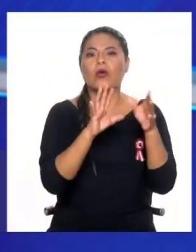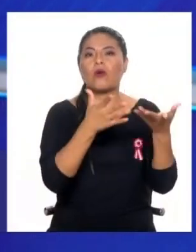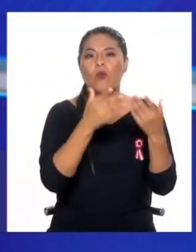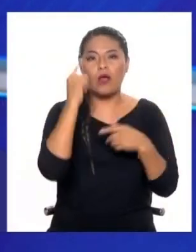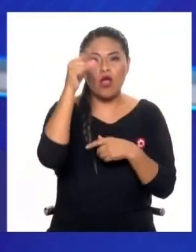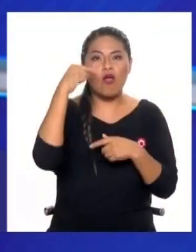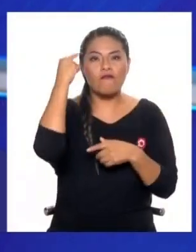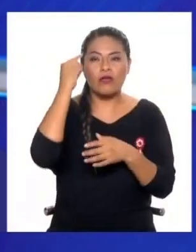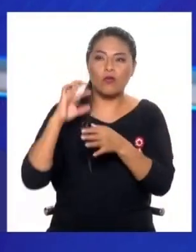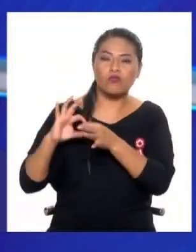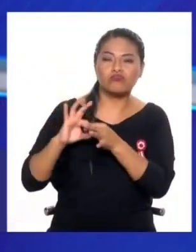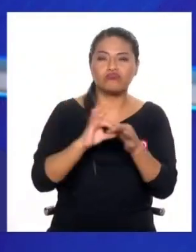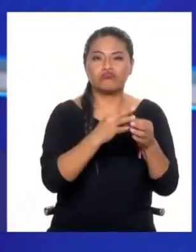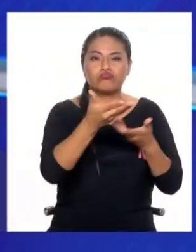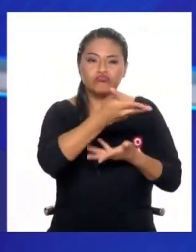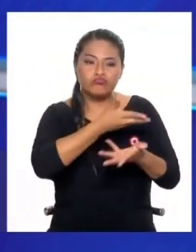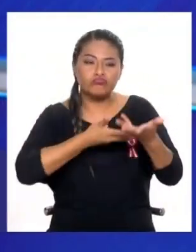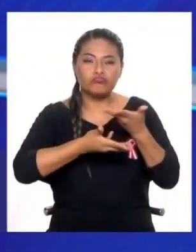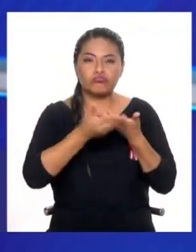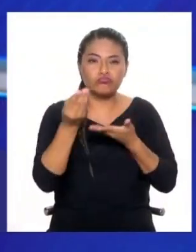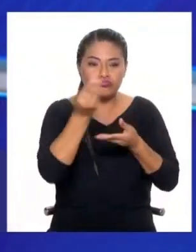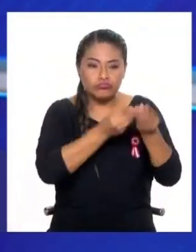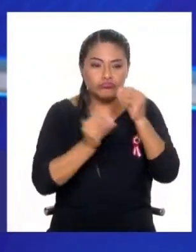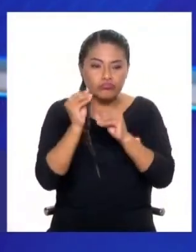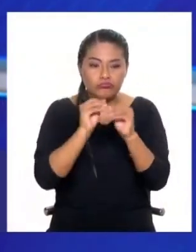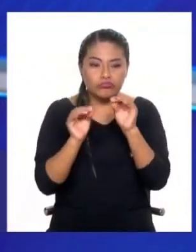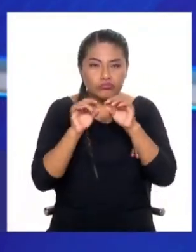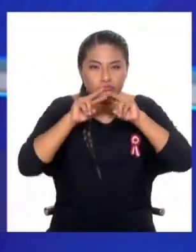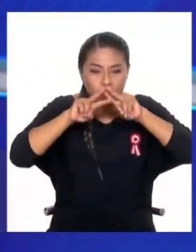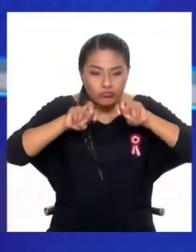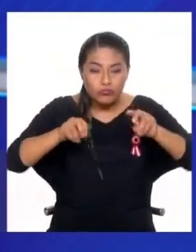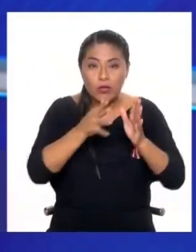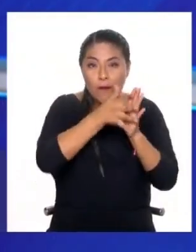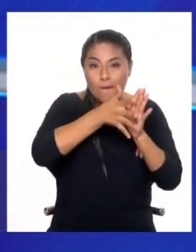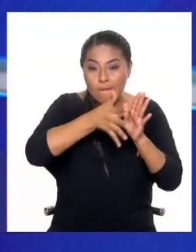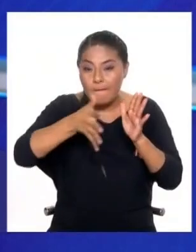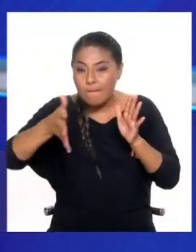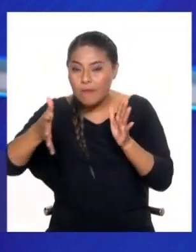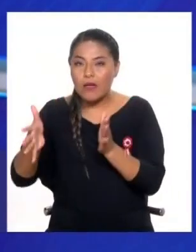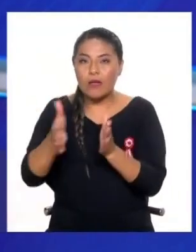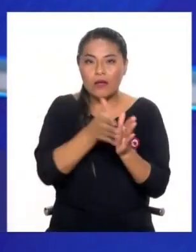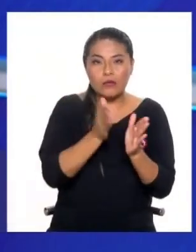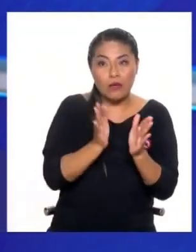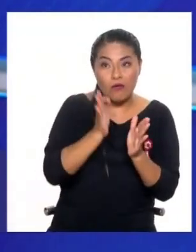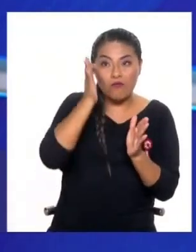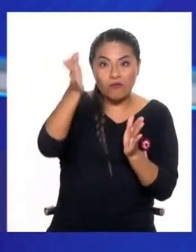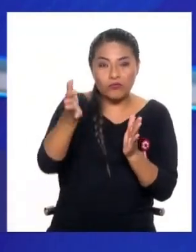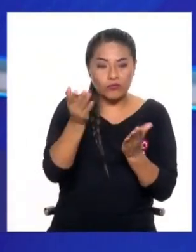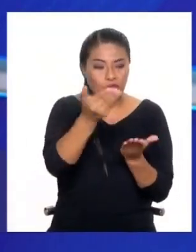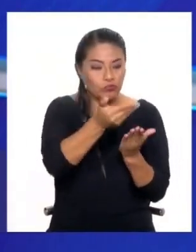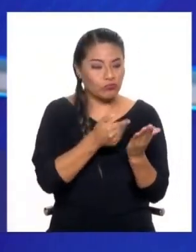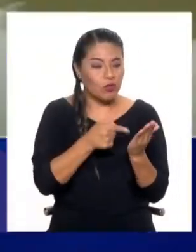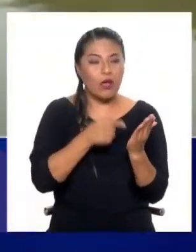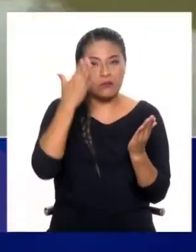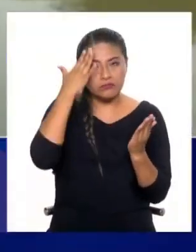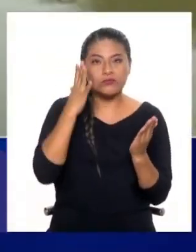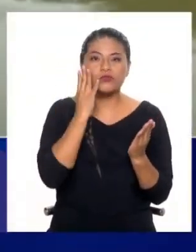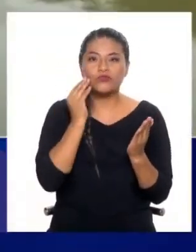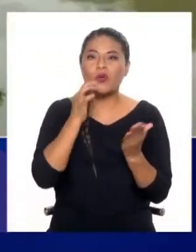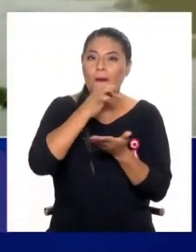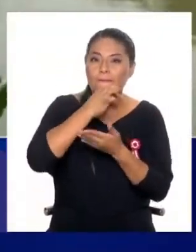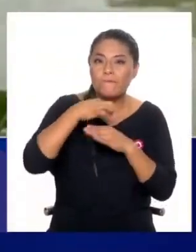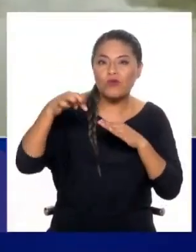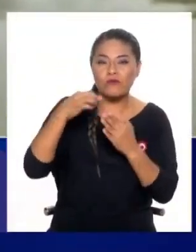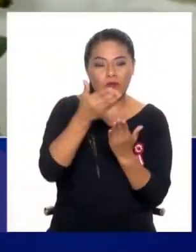autoridades para hacer el desarrollo de estas obras de ingeniería, sobre todo, como les digo, para mitigar el efecto. Definitivamente no podemos decir que